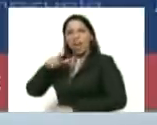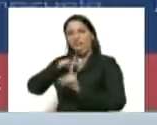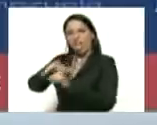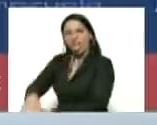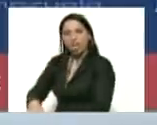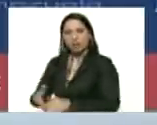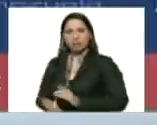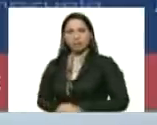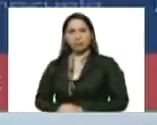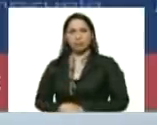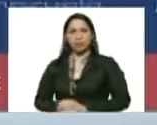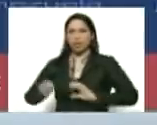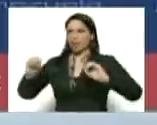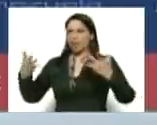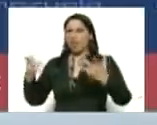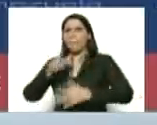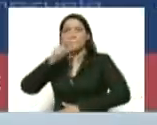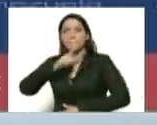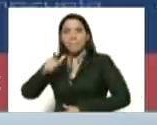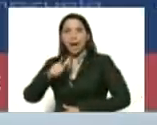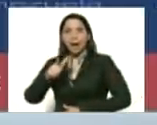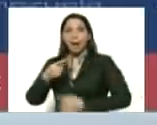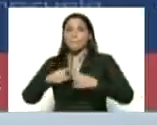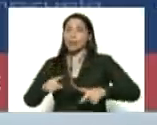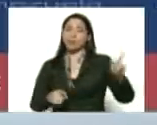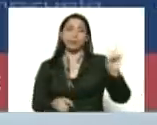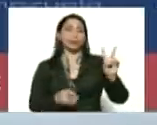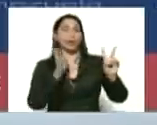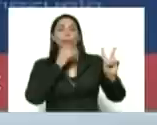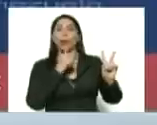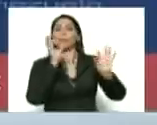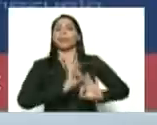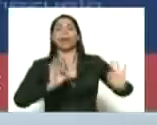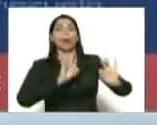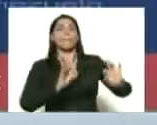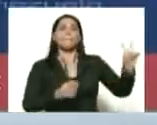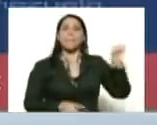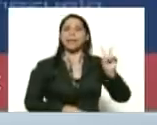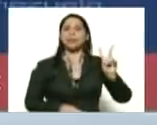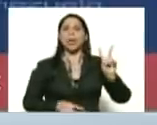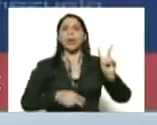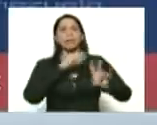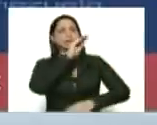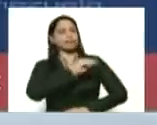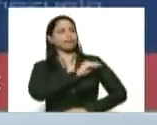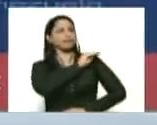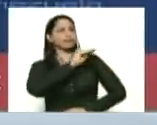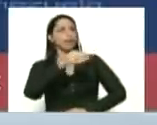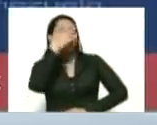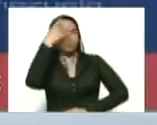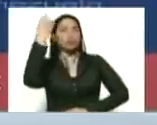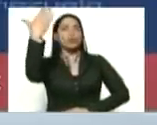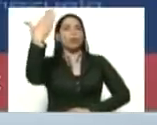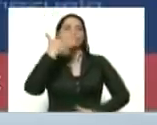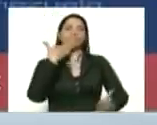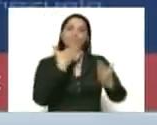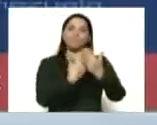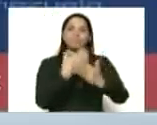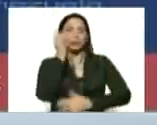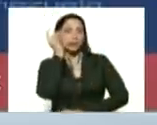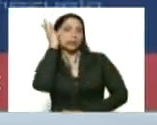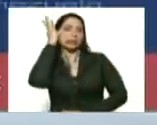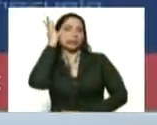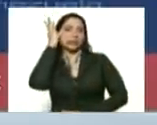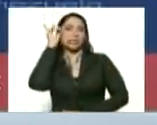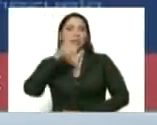echándole su pava al país pero a Venezuela no le cae ninguna pava porque Venezuela está bendecida por Dios el creador